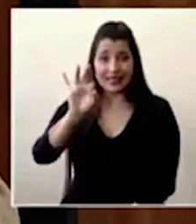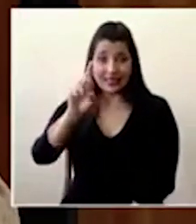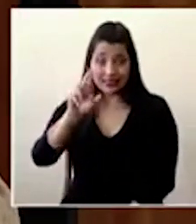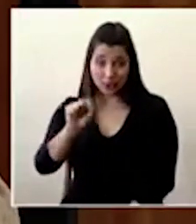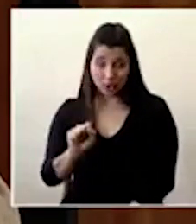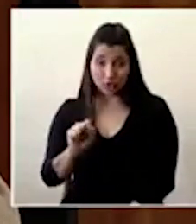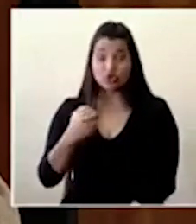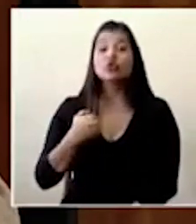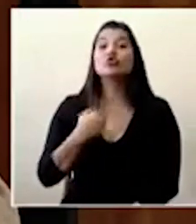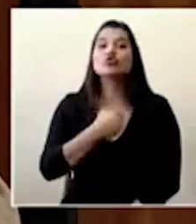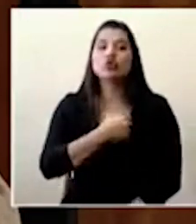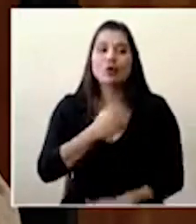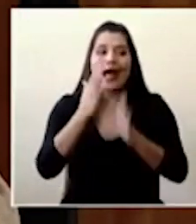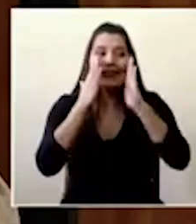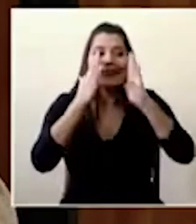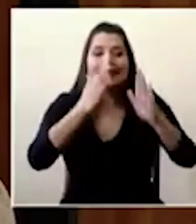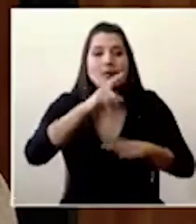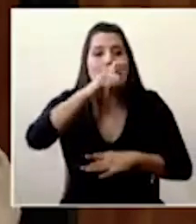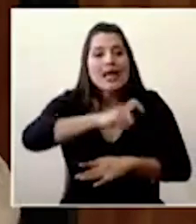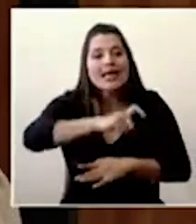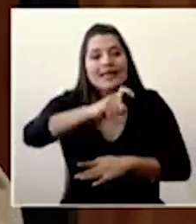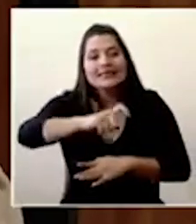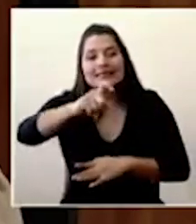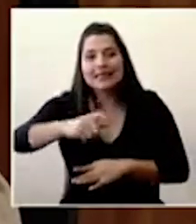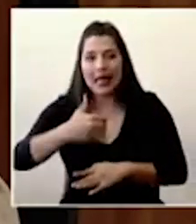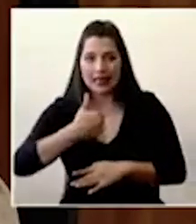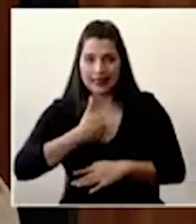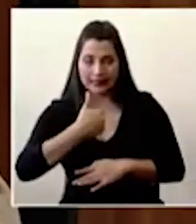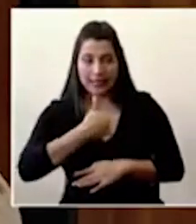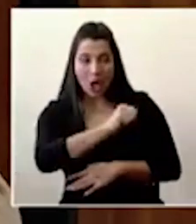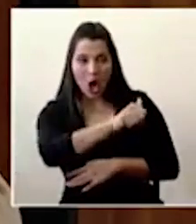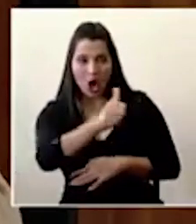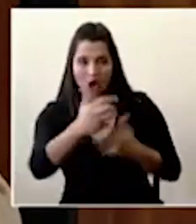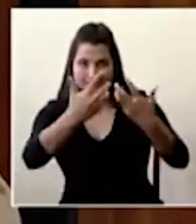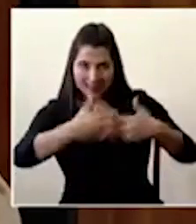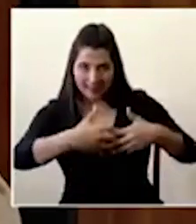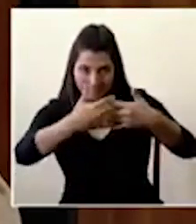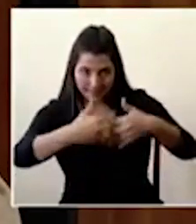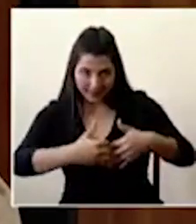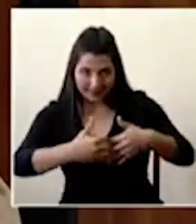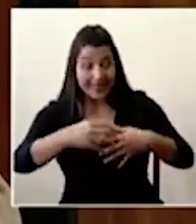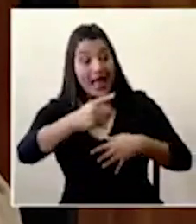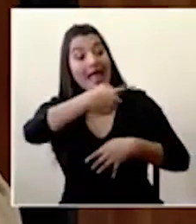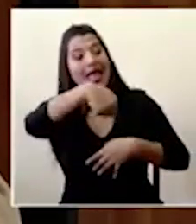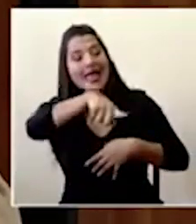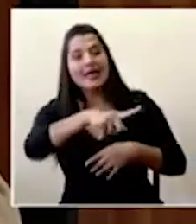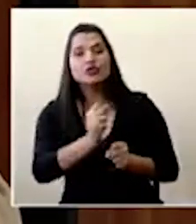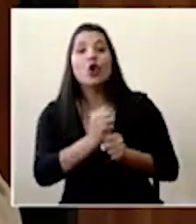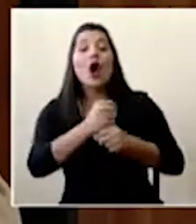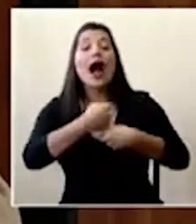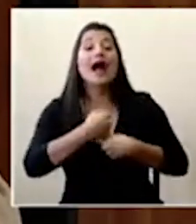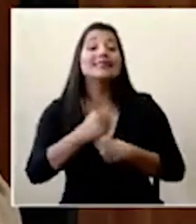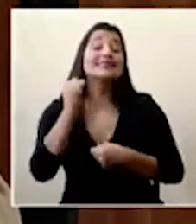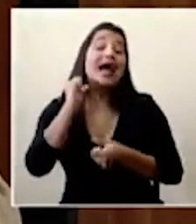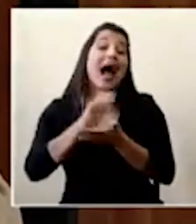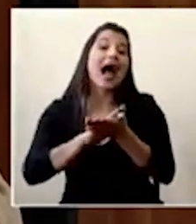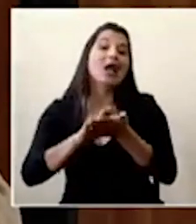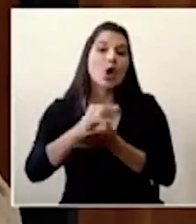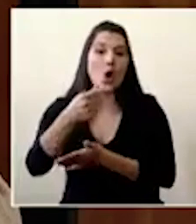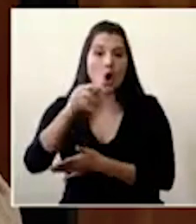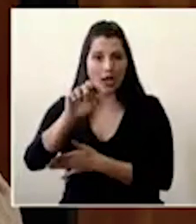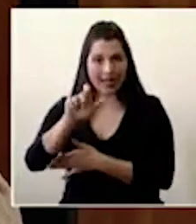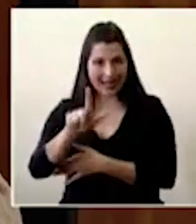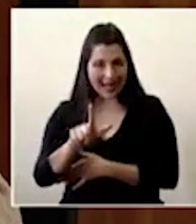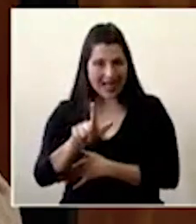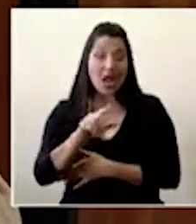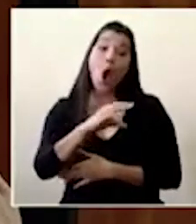demanda de la industria nacional, que es quien fabrica el alcohol en gel y utiliza el alcohol para hacer algunos otros